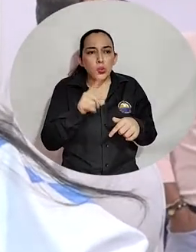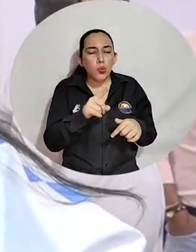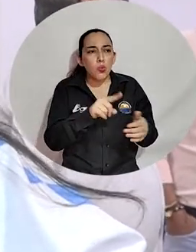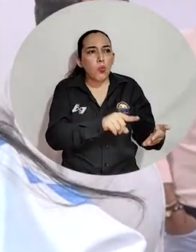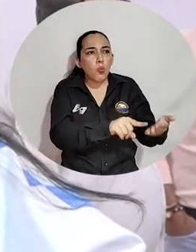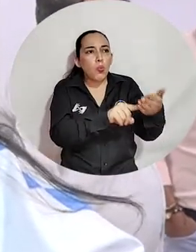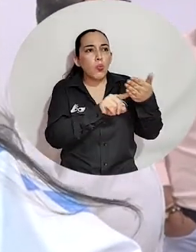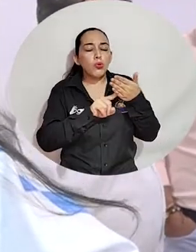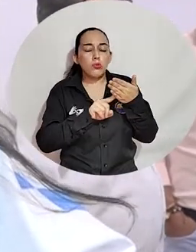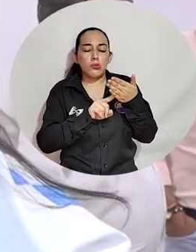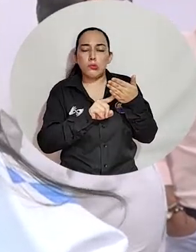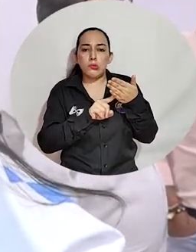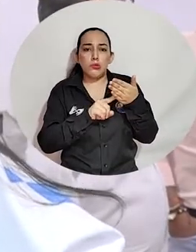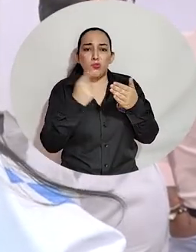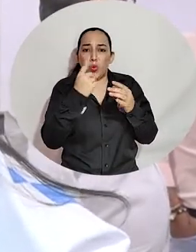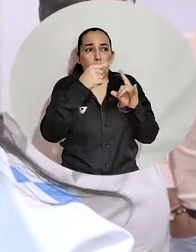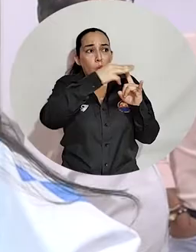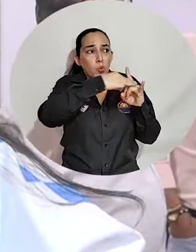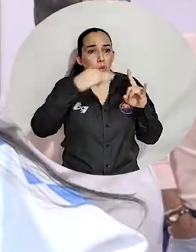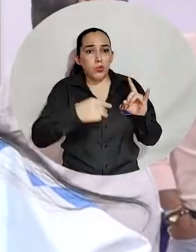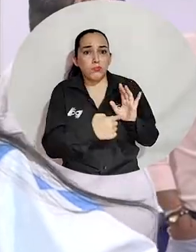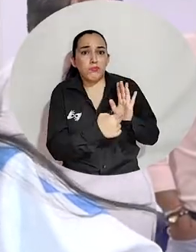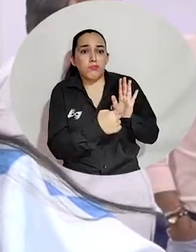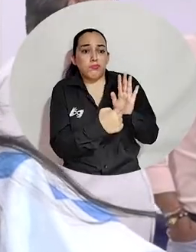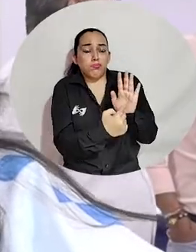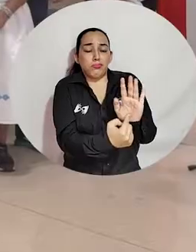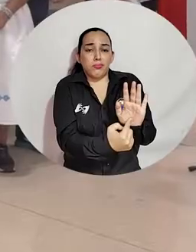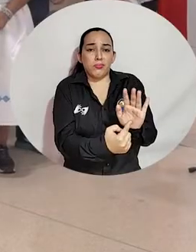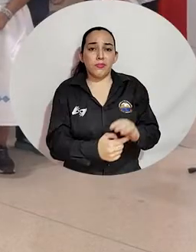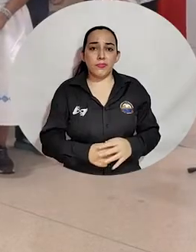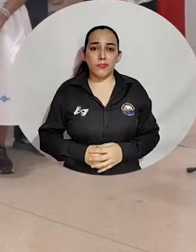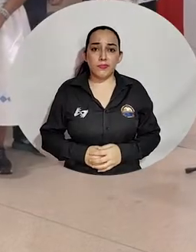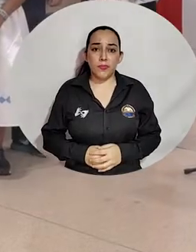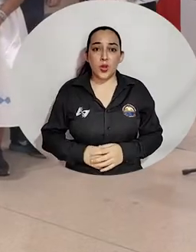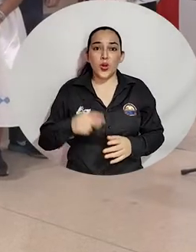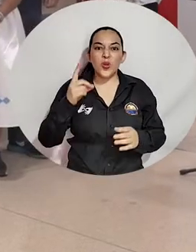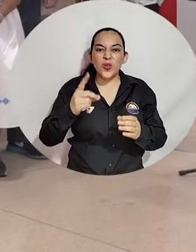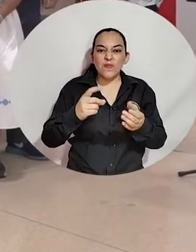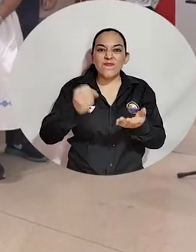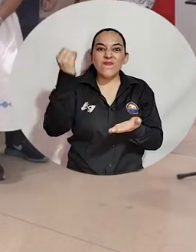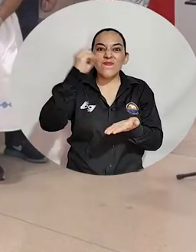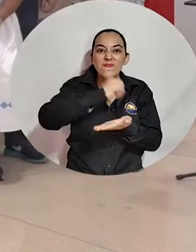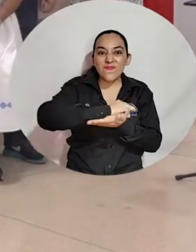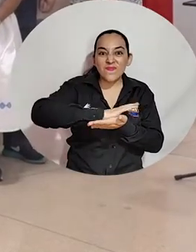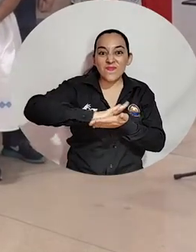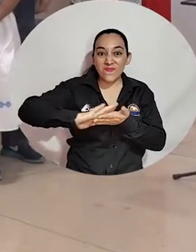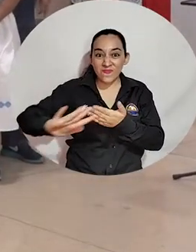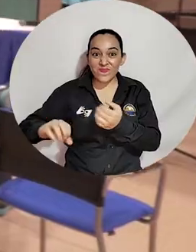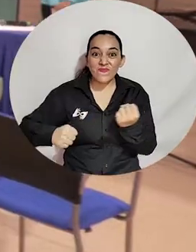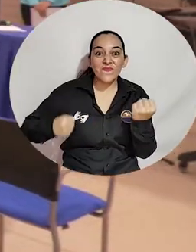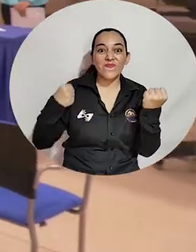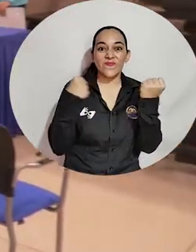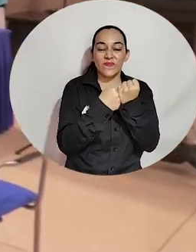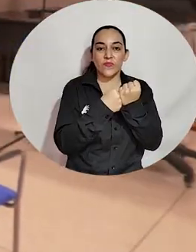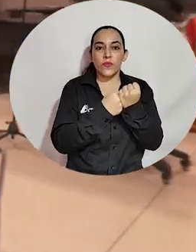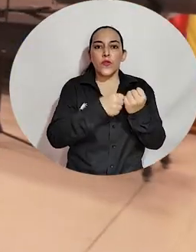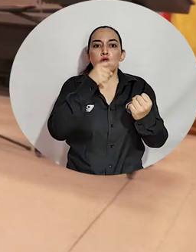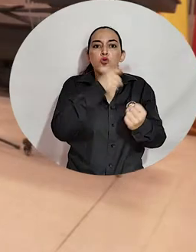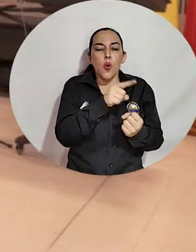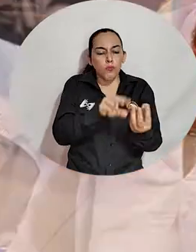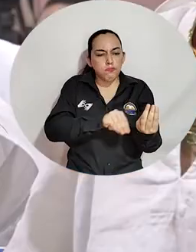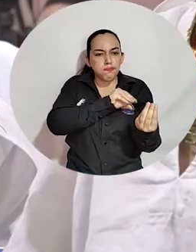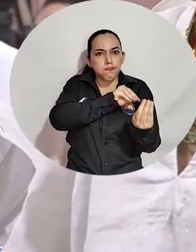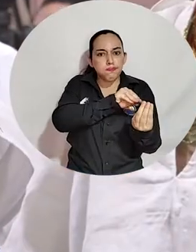solamente lo hace la Universidad de Magdalena. La beca otorgada a la estudiante Aruaca estará vigente hasta el término de su